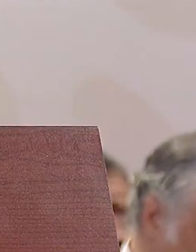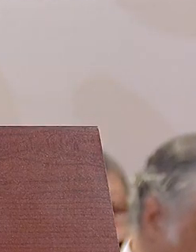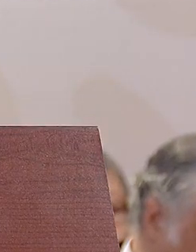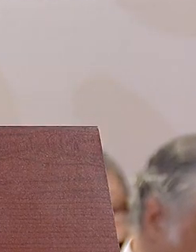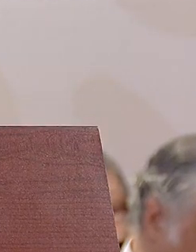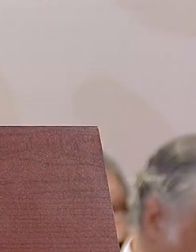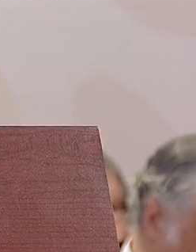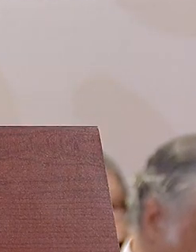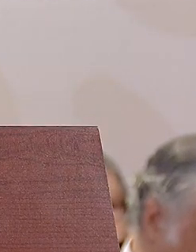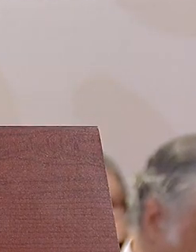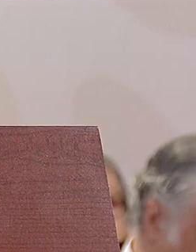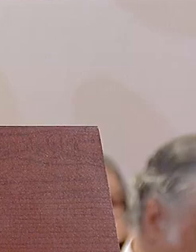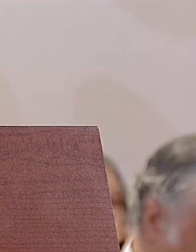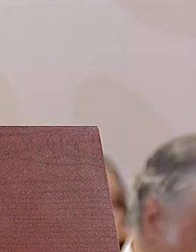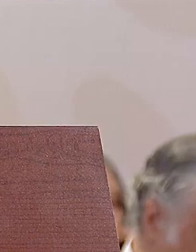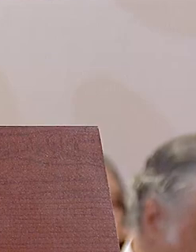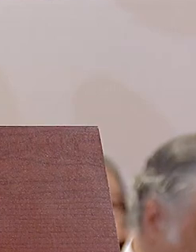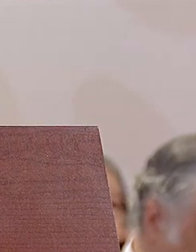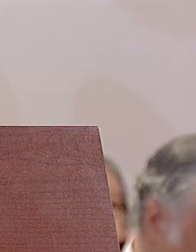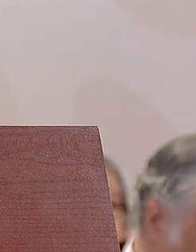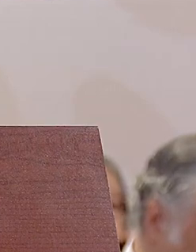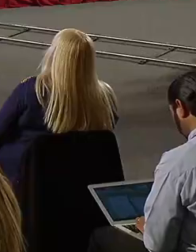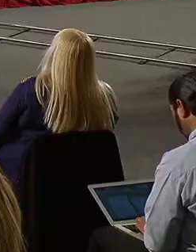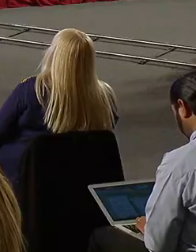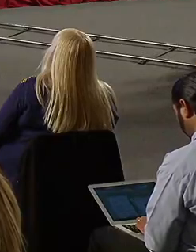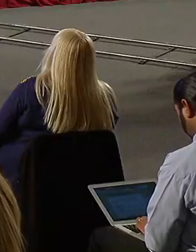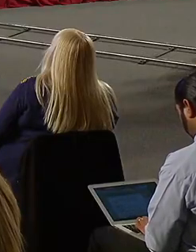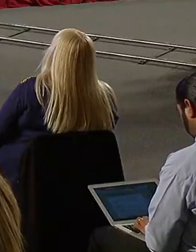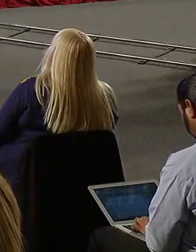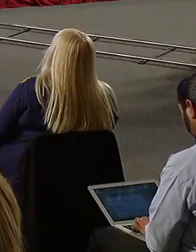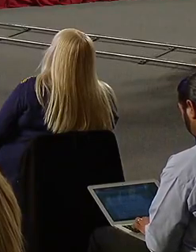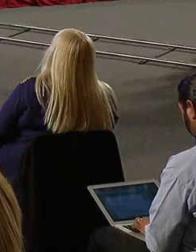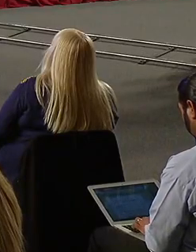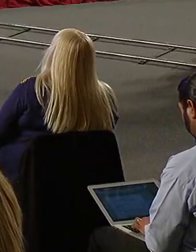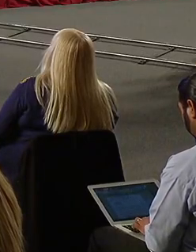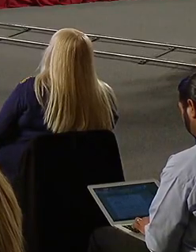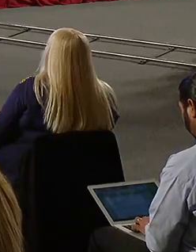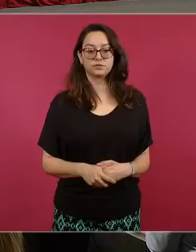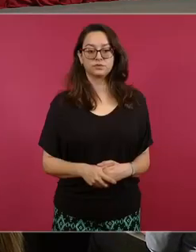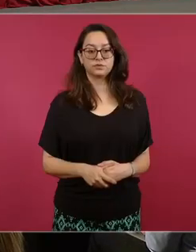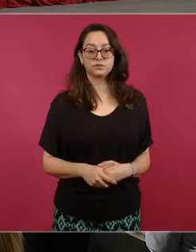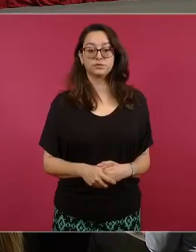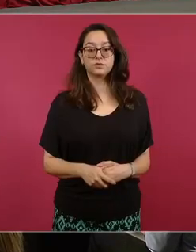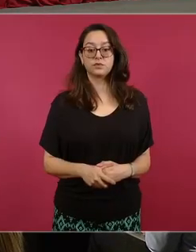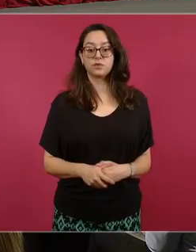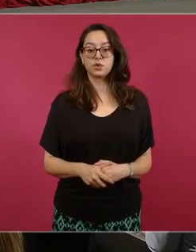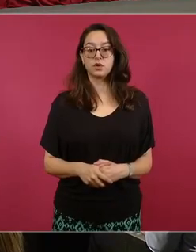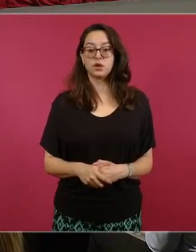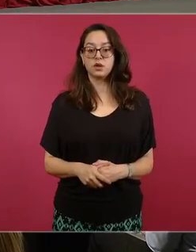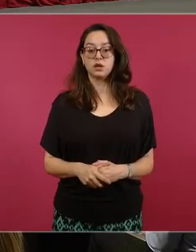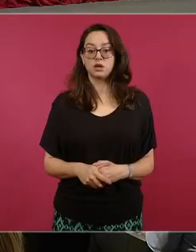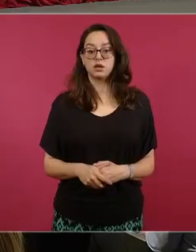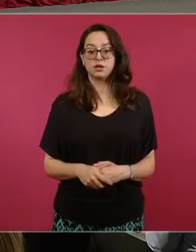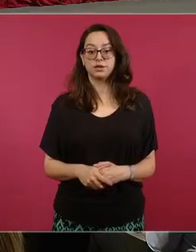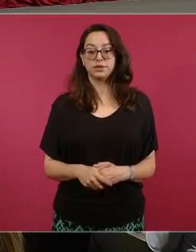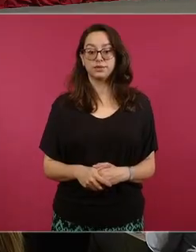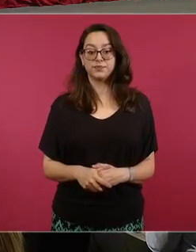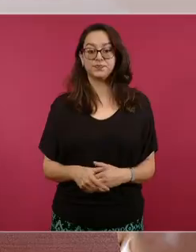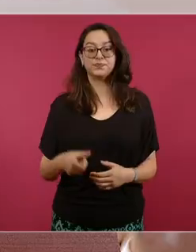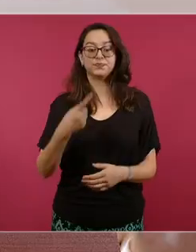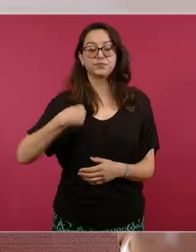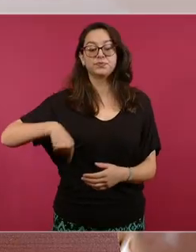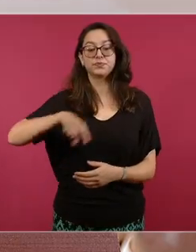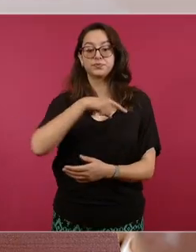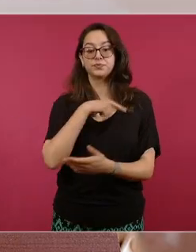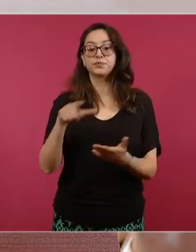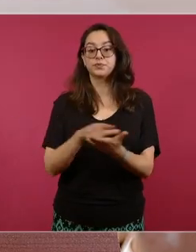registros y por otra parte la ley general en materia de desaparición forzada de personas desaparición cometida por particulares